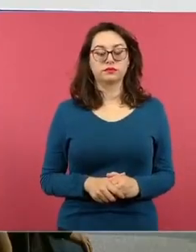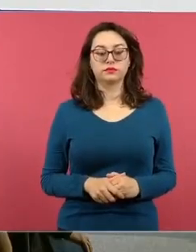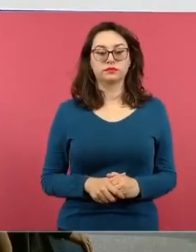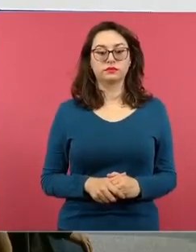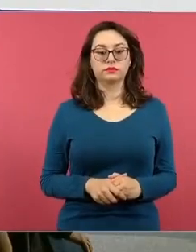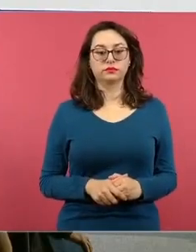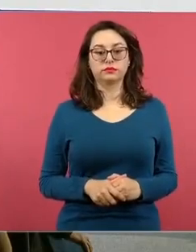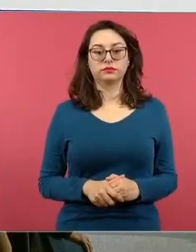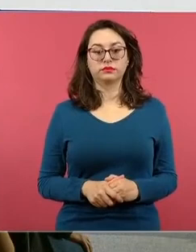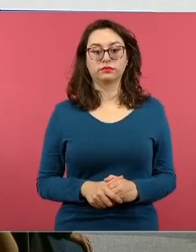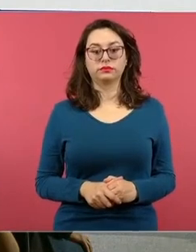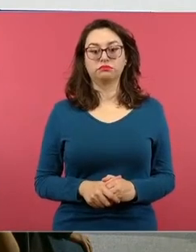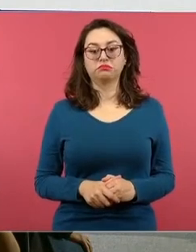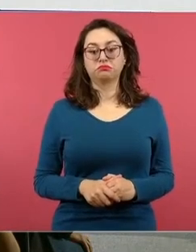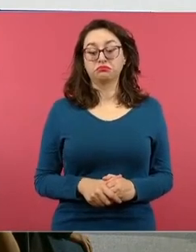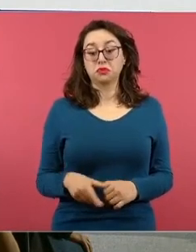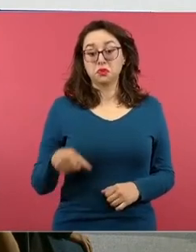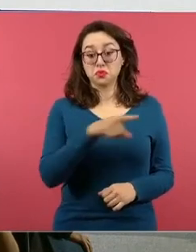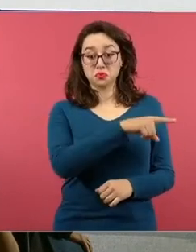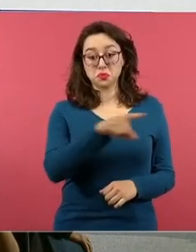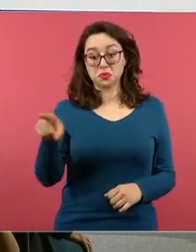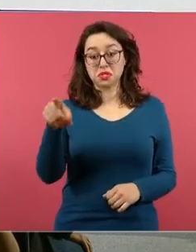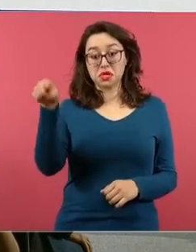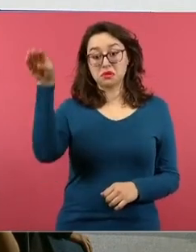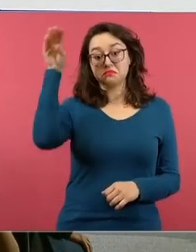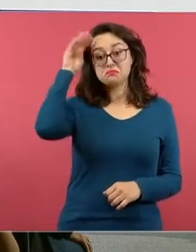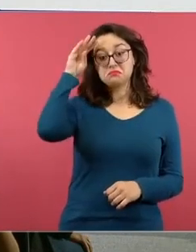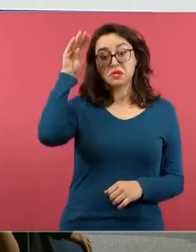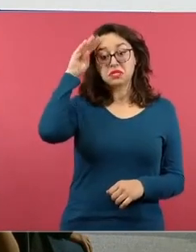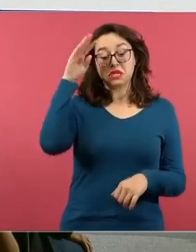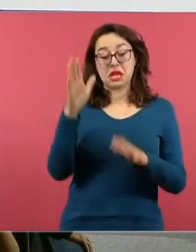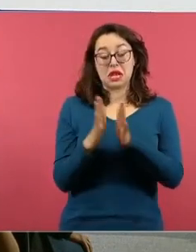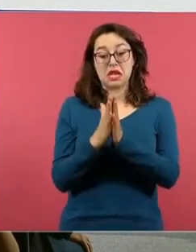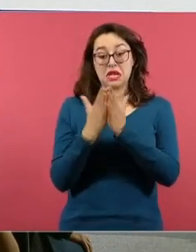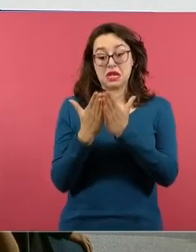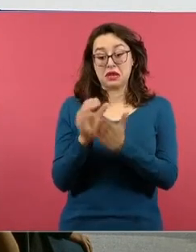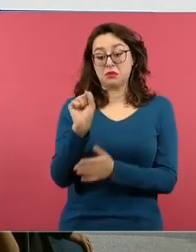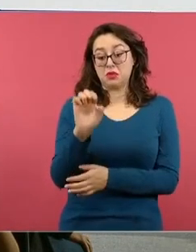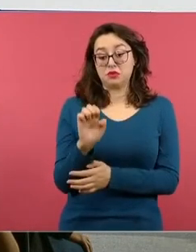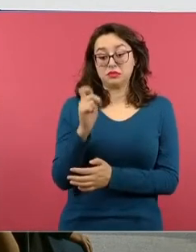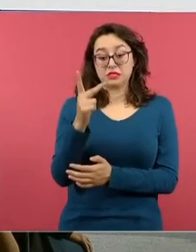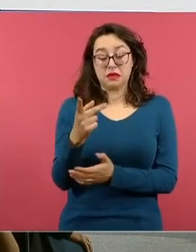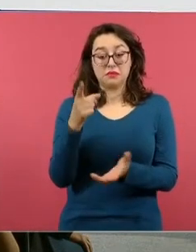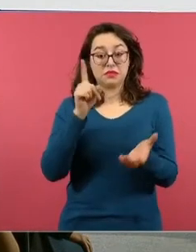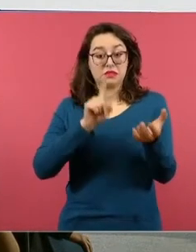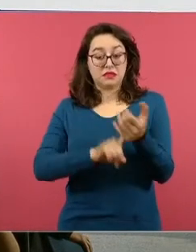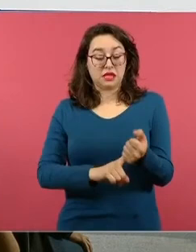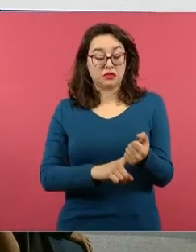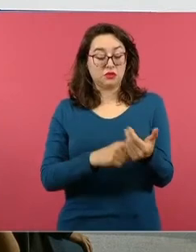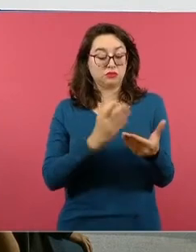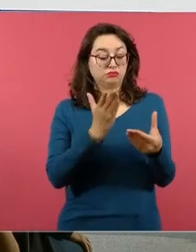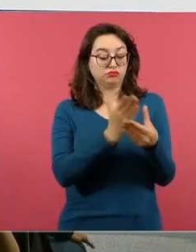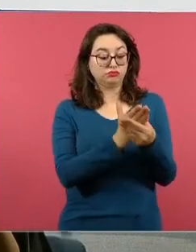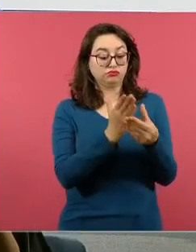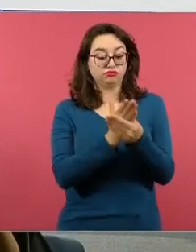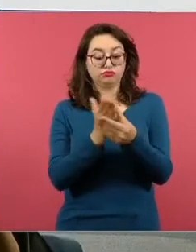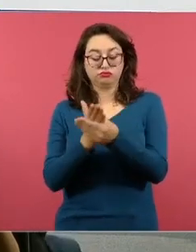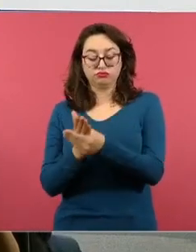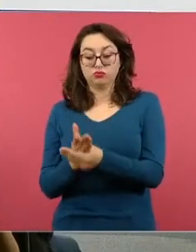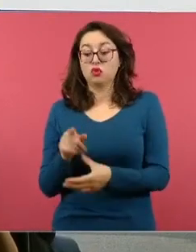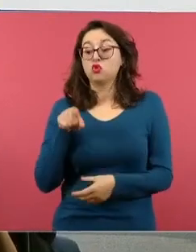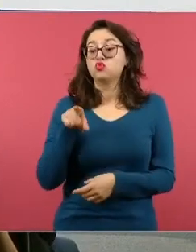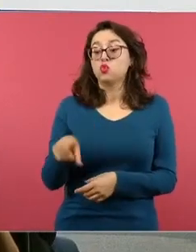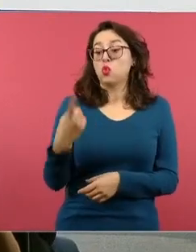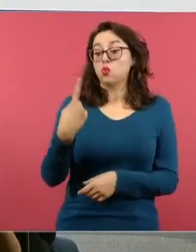sigue pensando desde allá que en estos libros de texto gratuito van a encontrar bloques y les van a decir tienes una semana